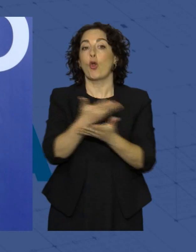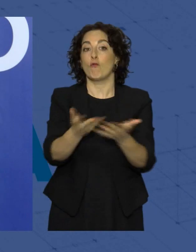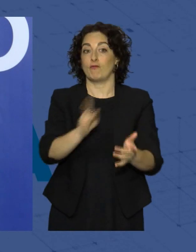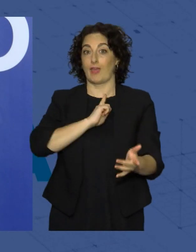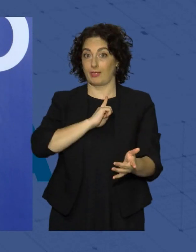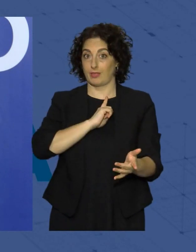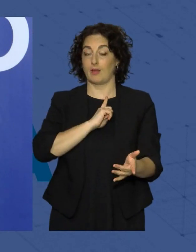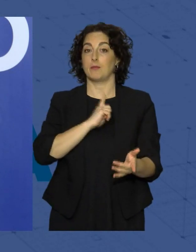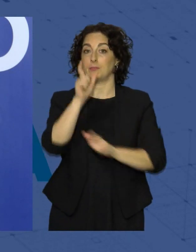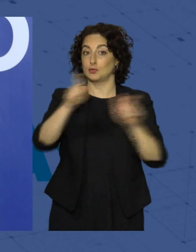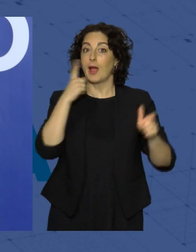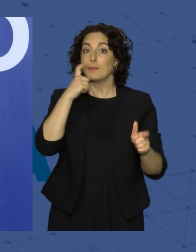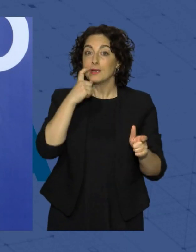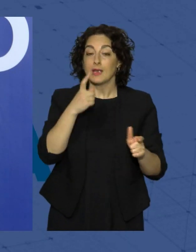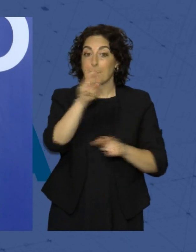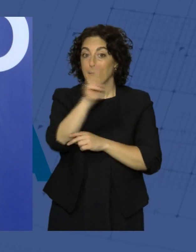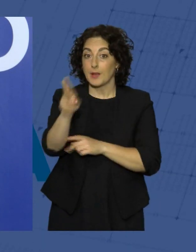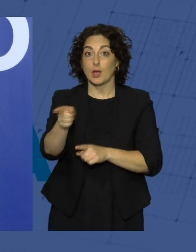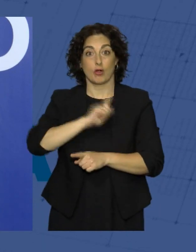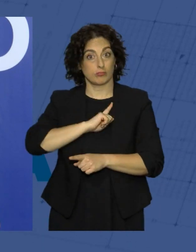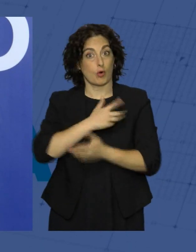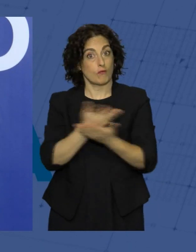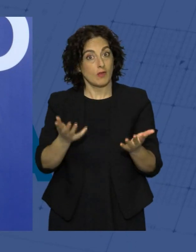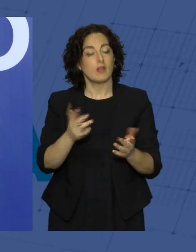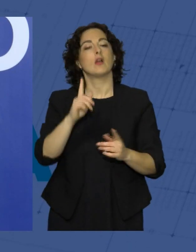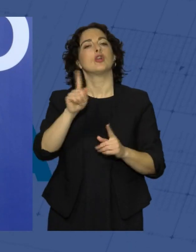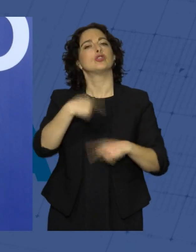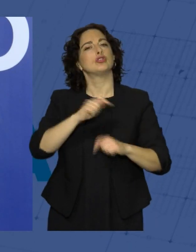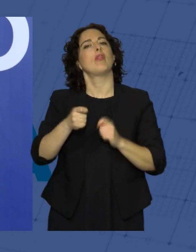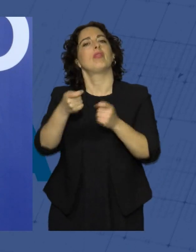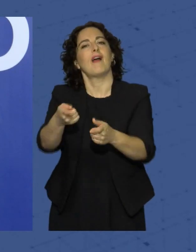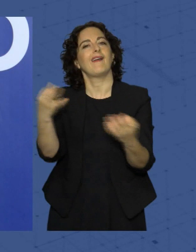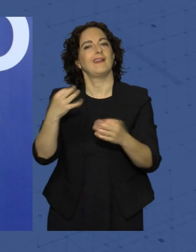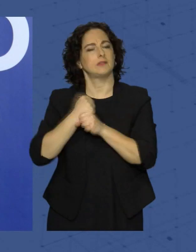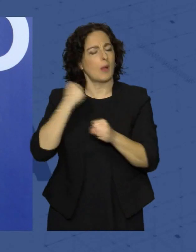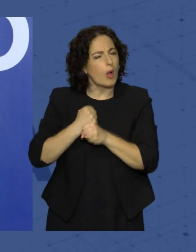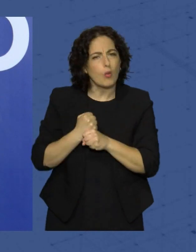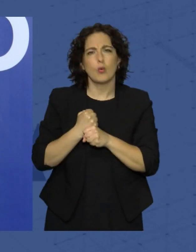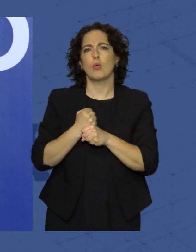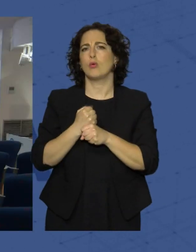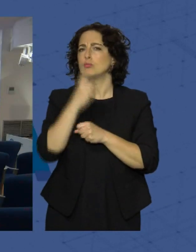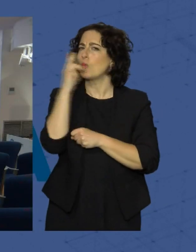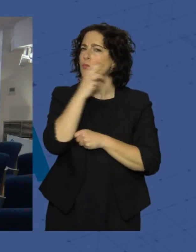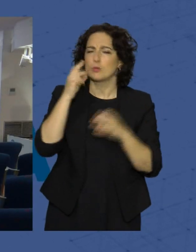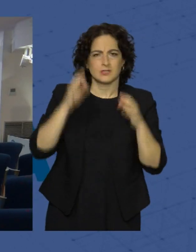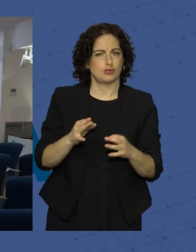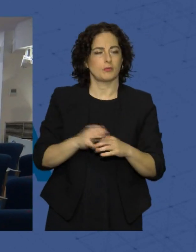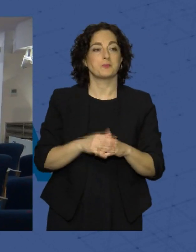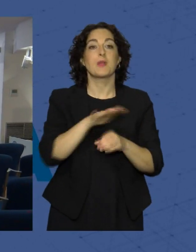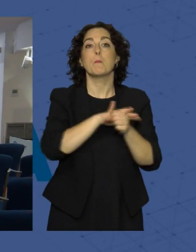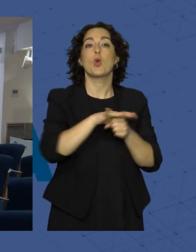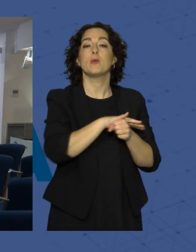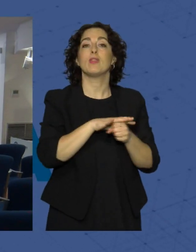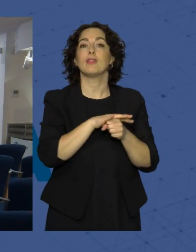de los almerienses en el Partido Popular la vamos a devolver en forma de mucho trabajo y de mucho compromiso. La provincia se ha